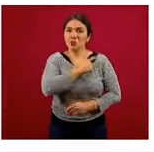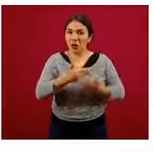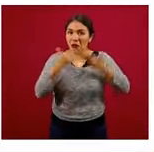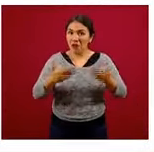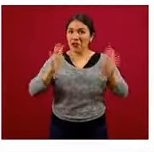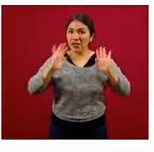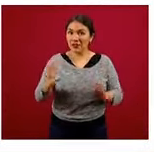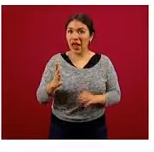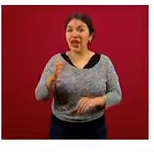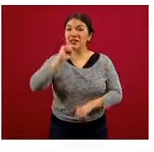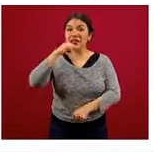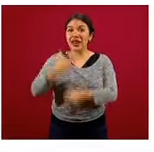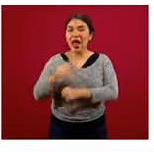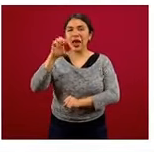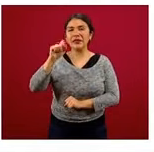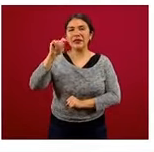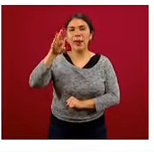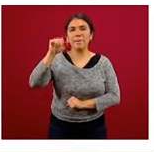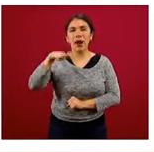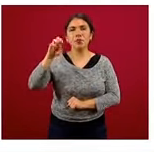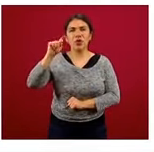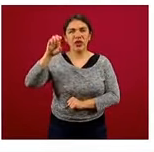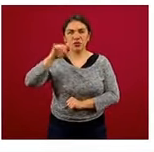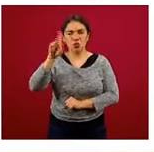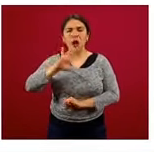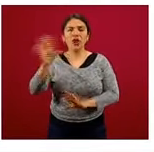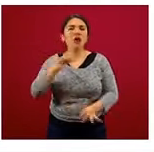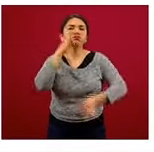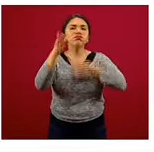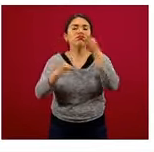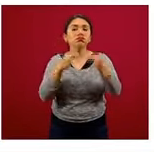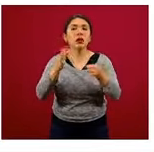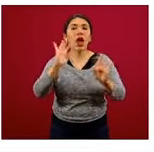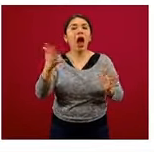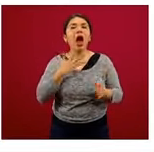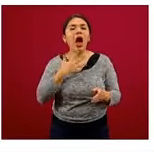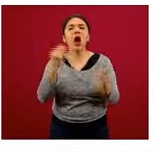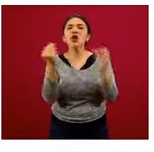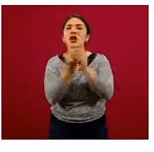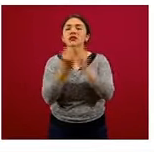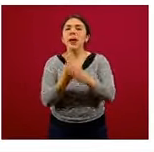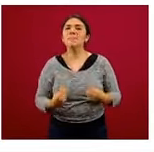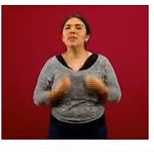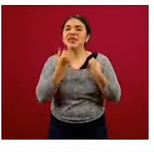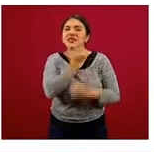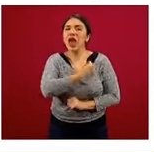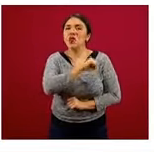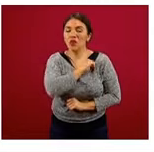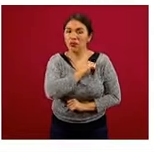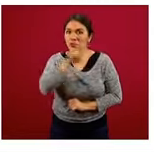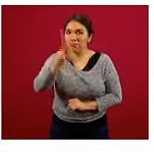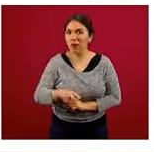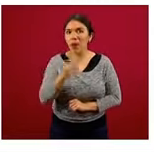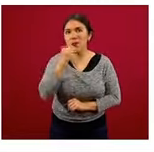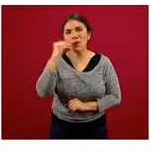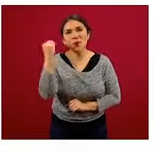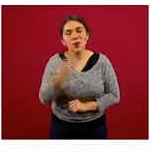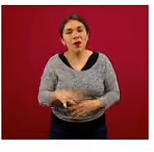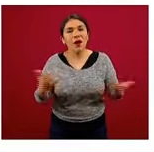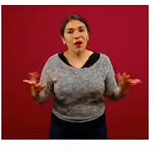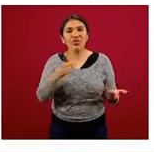el secretario Esteban Moctezuma nos anunció que ya está la asignatura Vida Saludable. Es una maravilla.